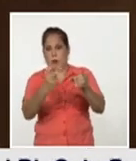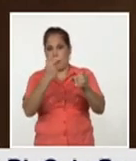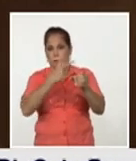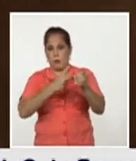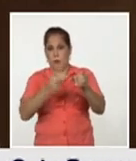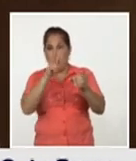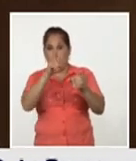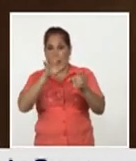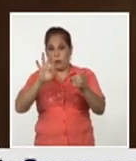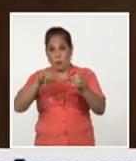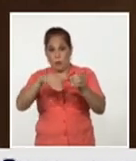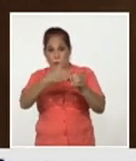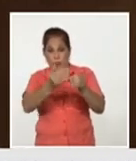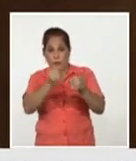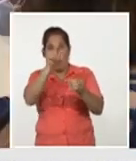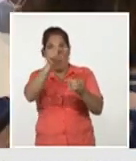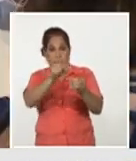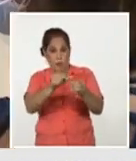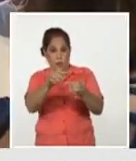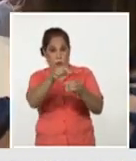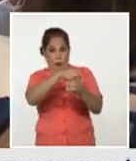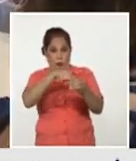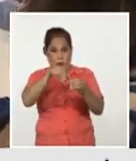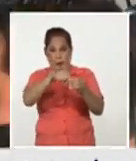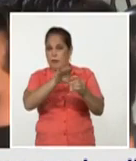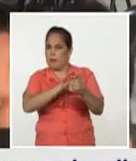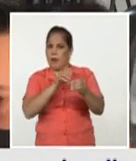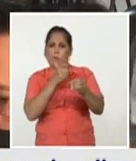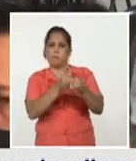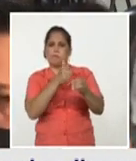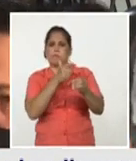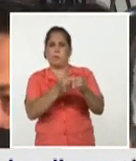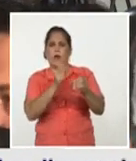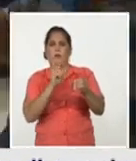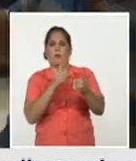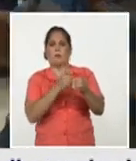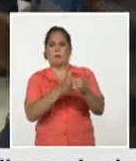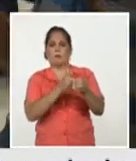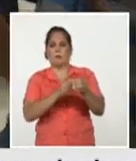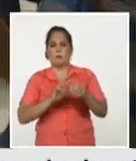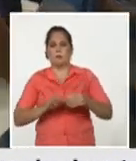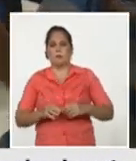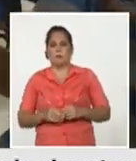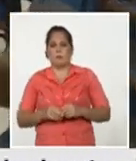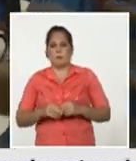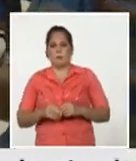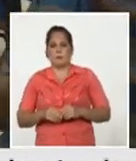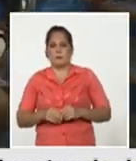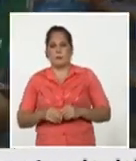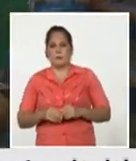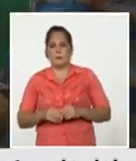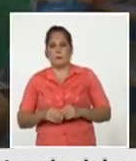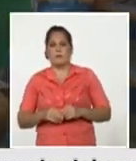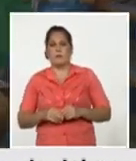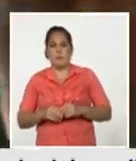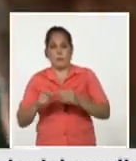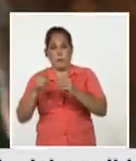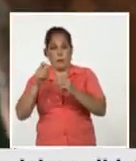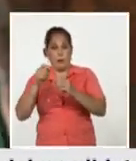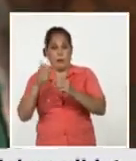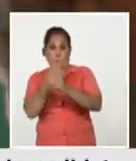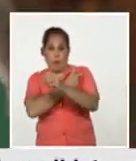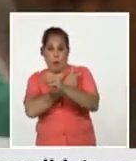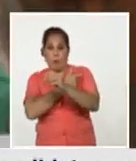días la persona queda inmunizada con este esquema son candidatos basados en